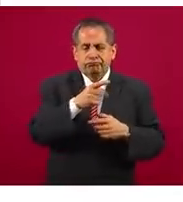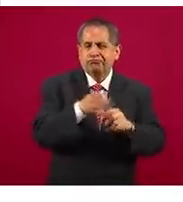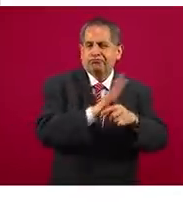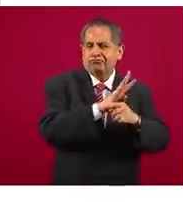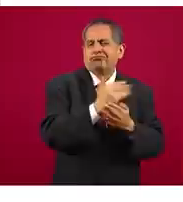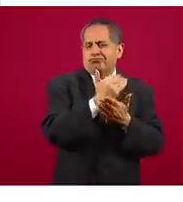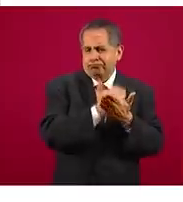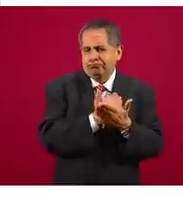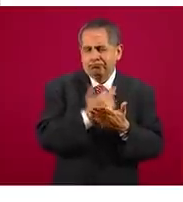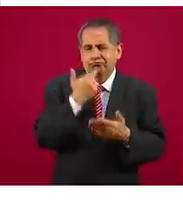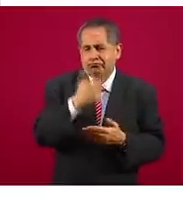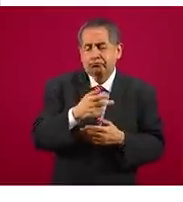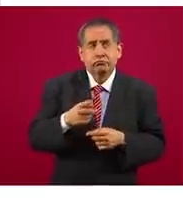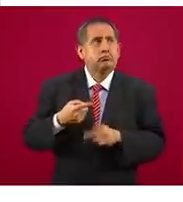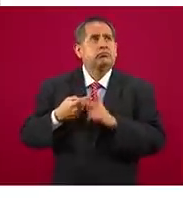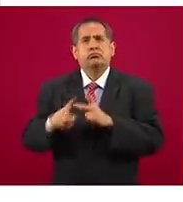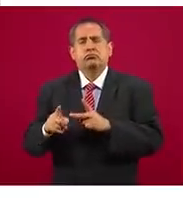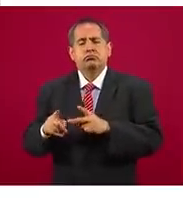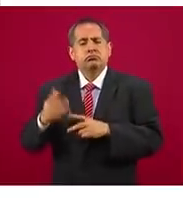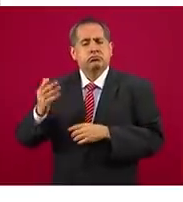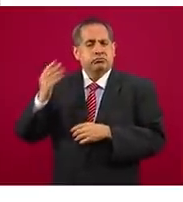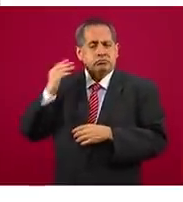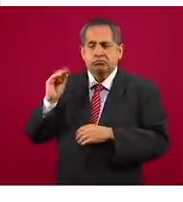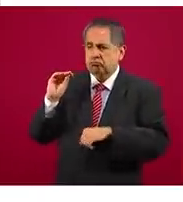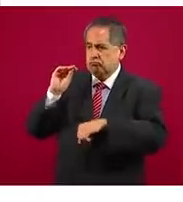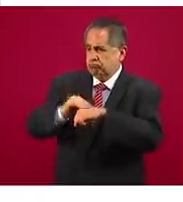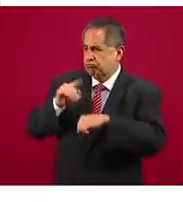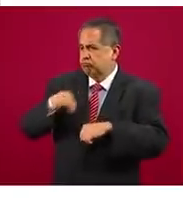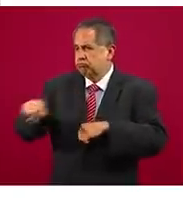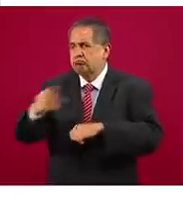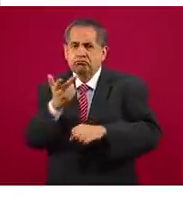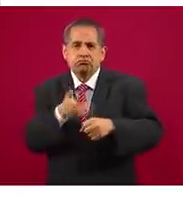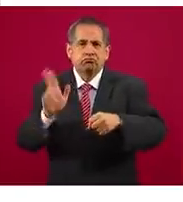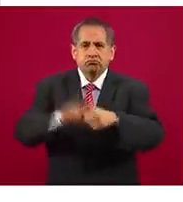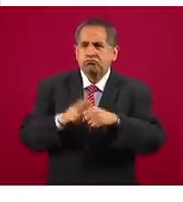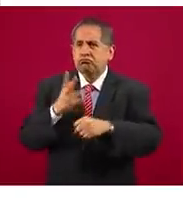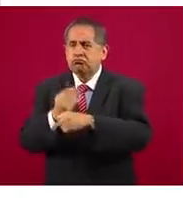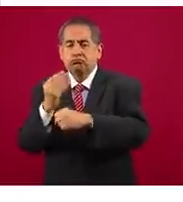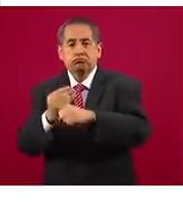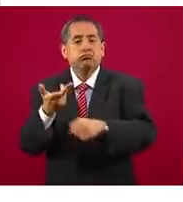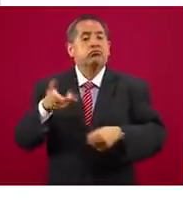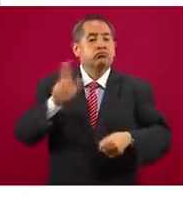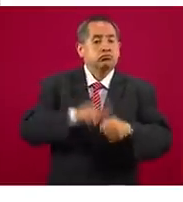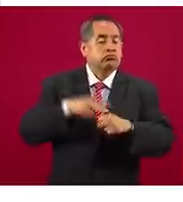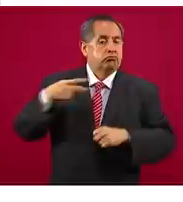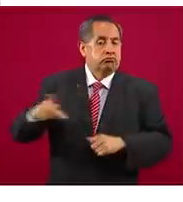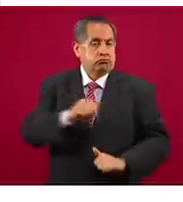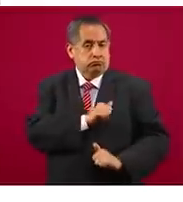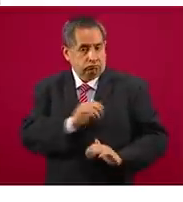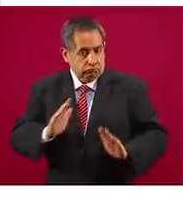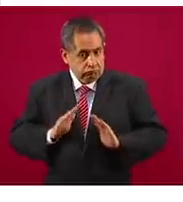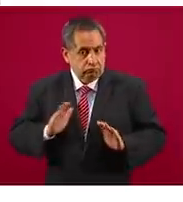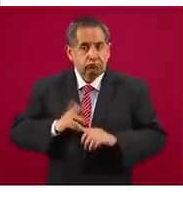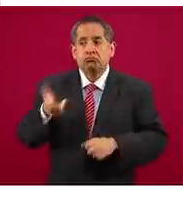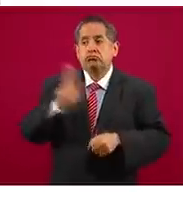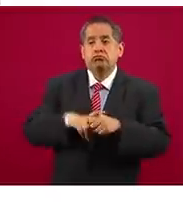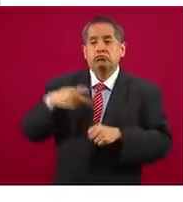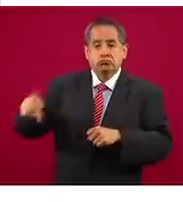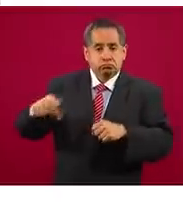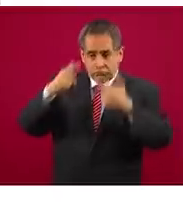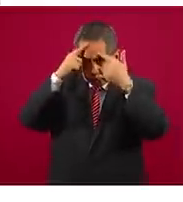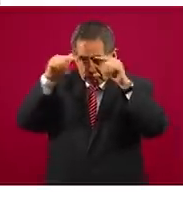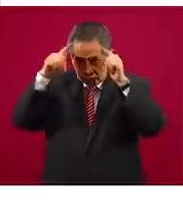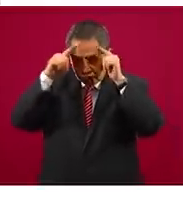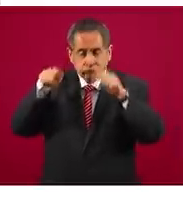atención, desde el despliegue de instalaciones hospitalarias militares y navales para coadyuvar al esfuerzo